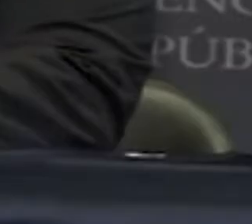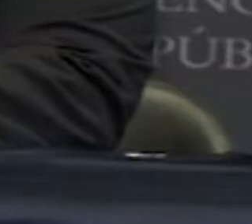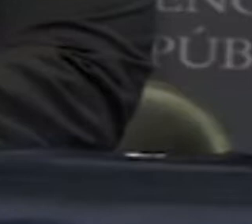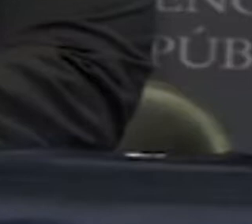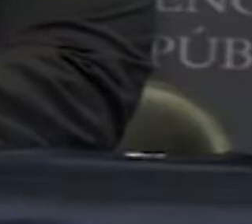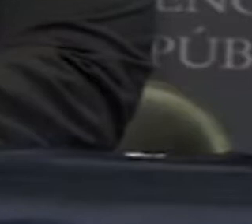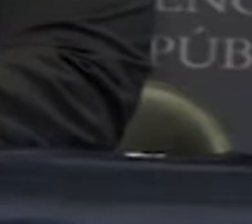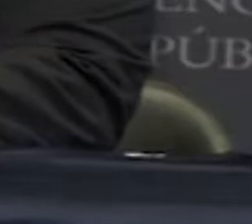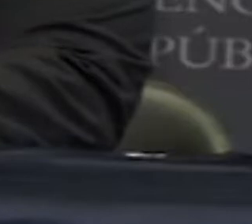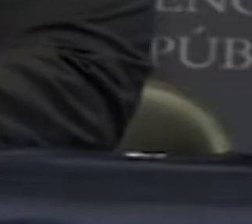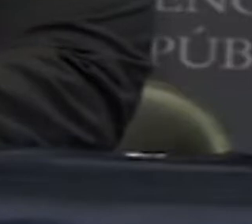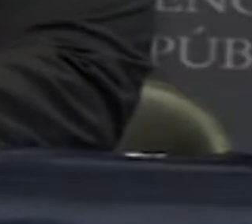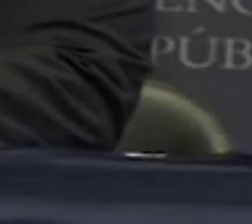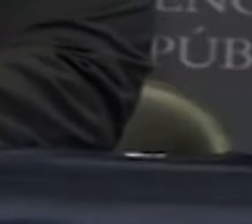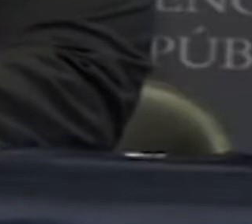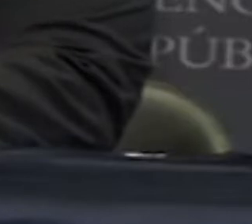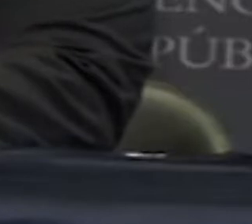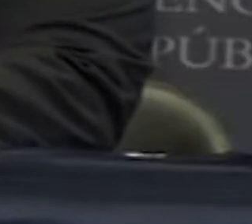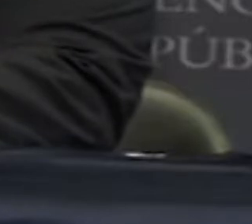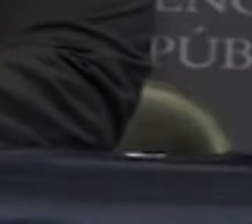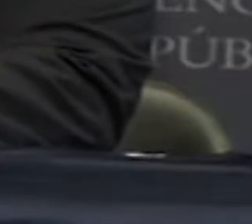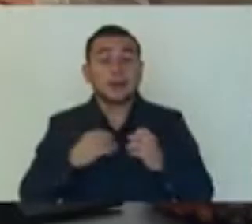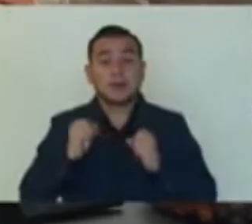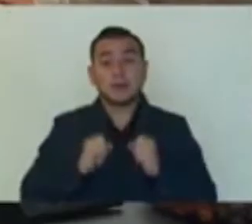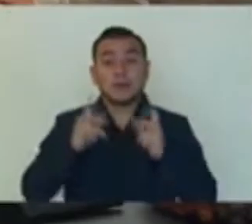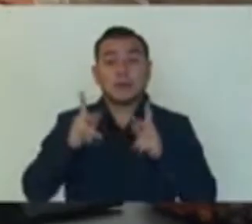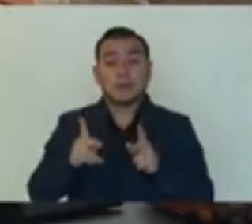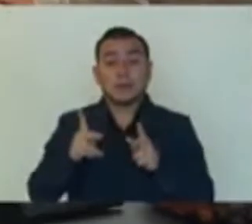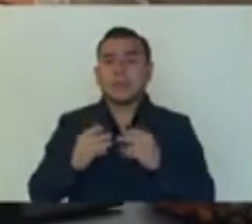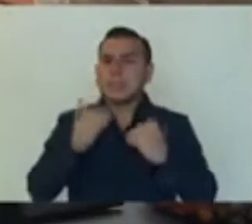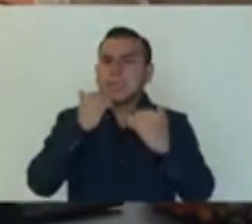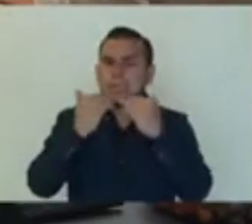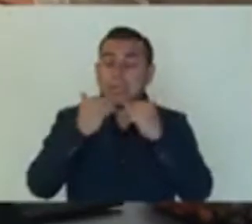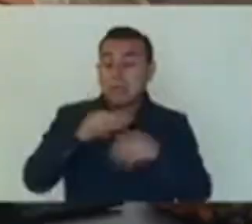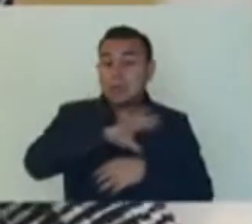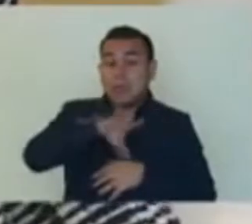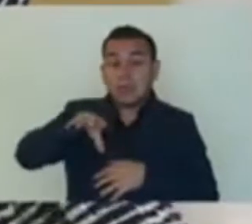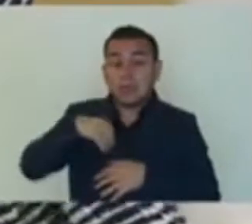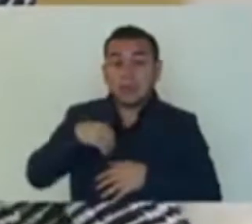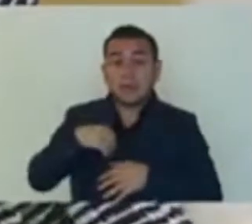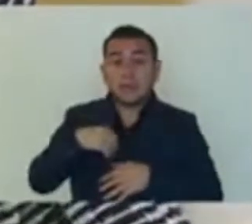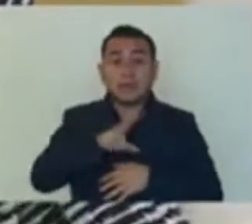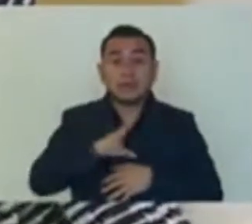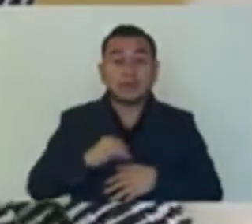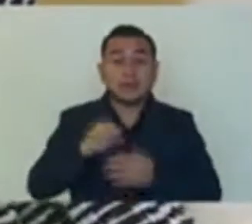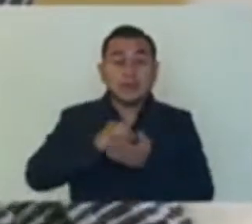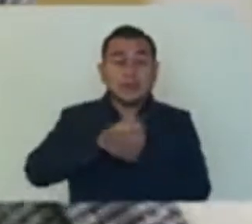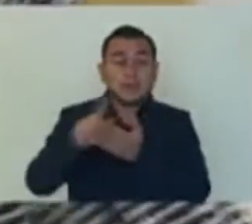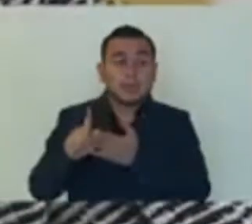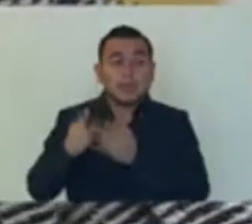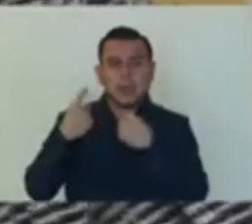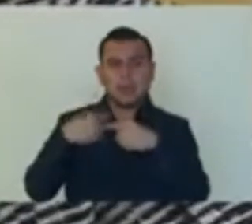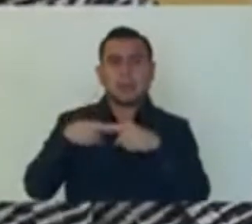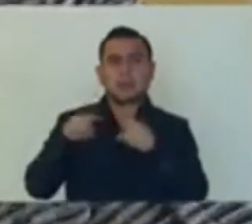cerrados hasta que el Ministerio de Salud lo considere conveniente. Reiterarle a las familias salvadoreñas que las escuelas van a